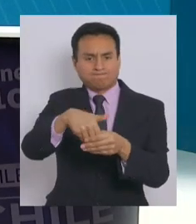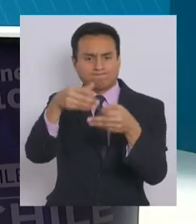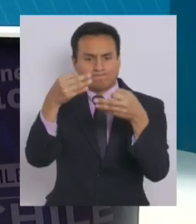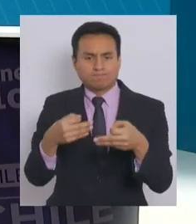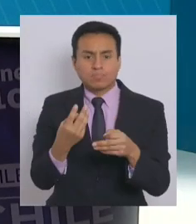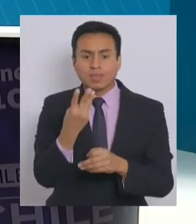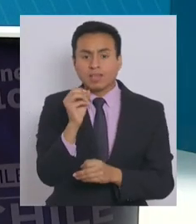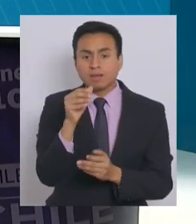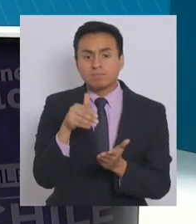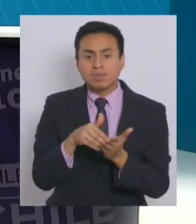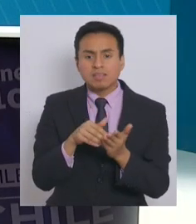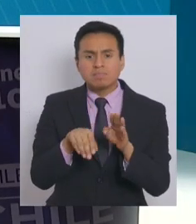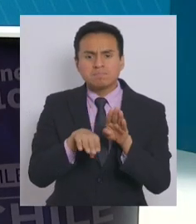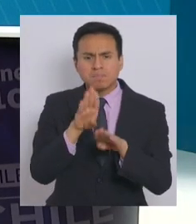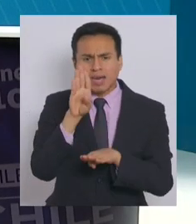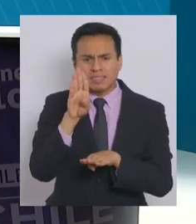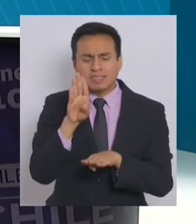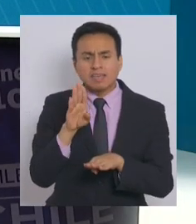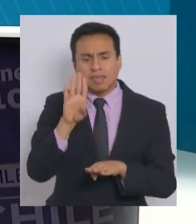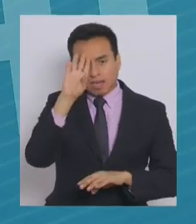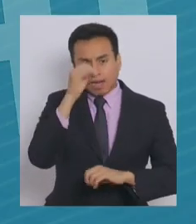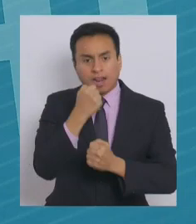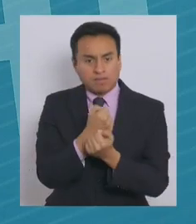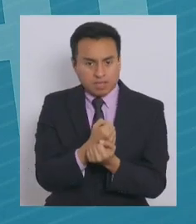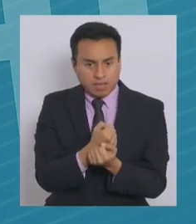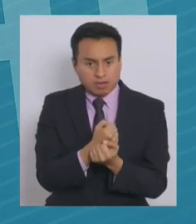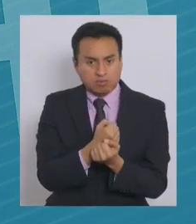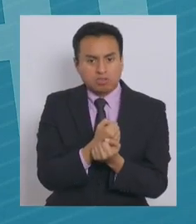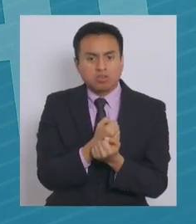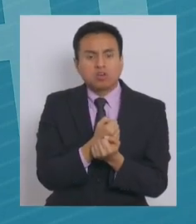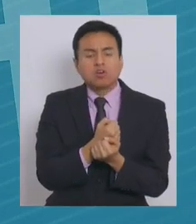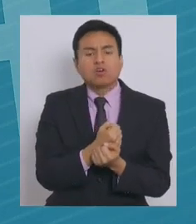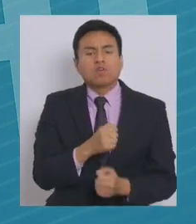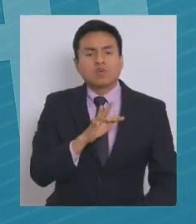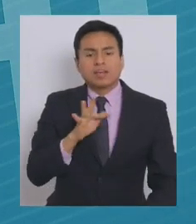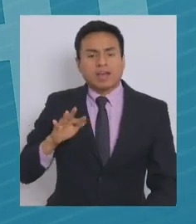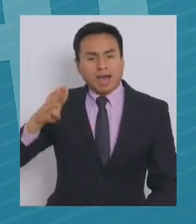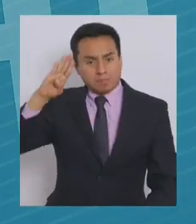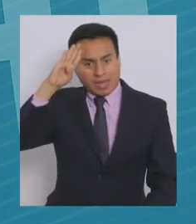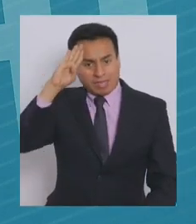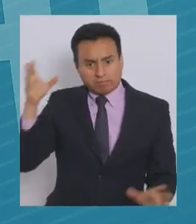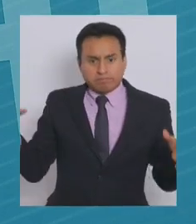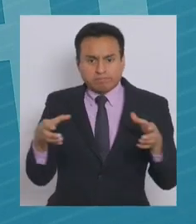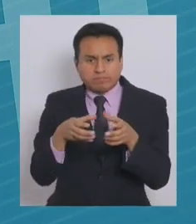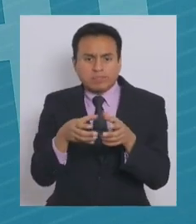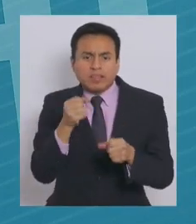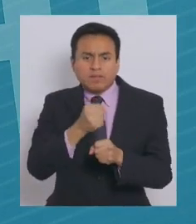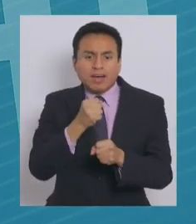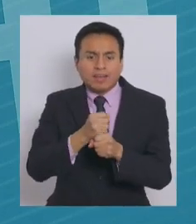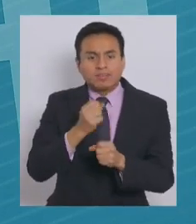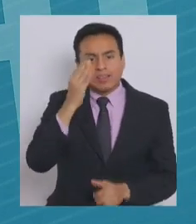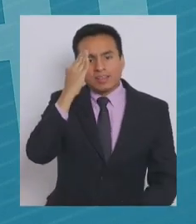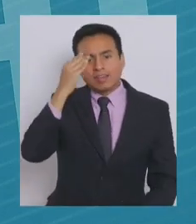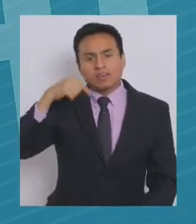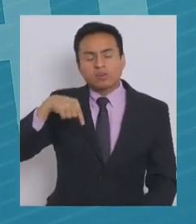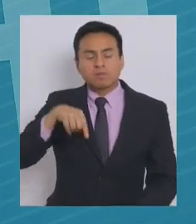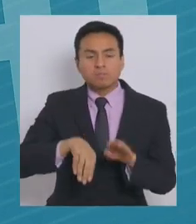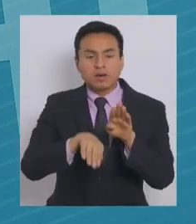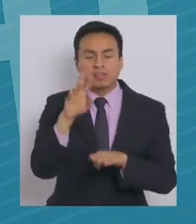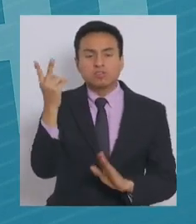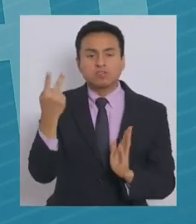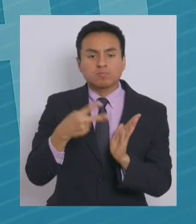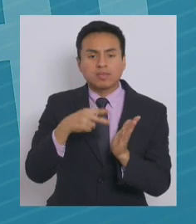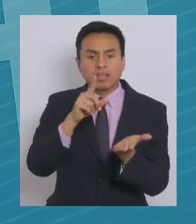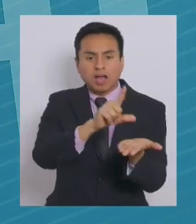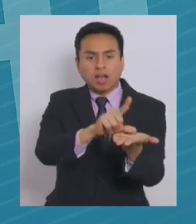30.000 efectivos entre carabineros y también las Fuerzas Armadas, quienes han trabajado y están trabajando el día de hoy en los más de 2